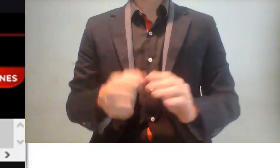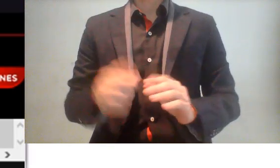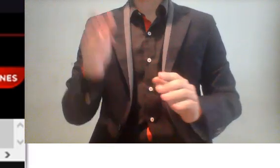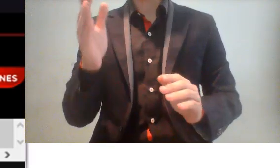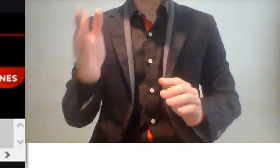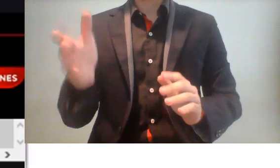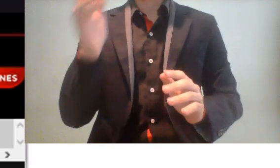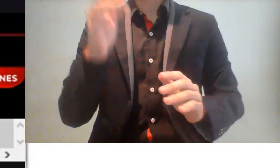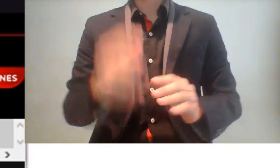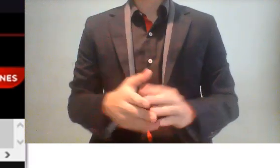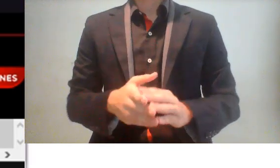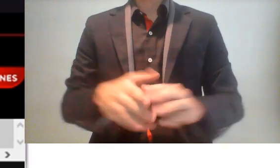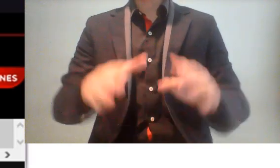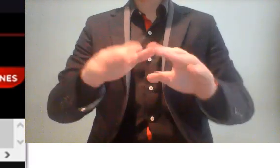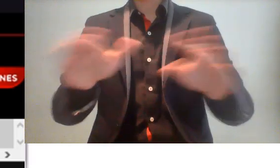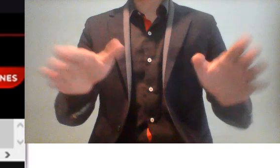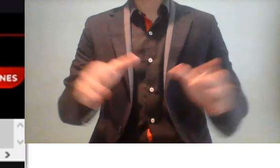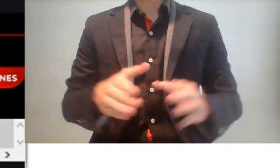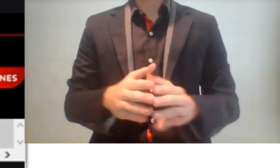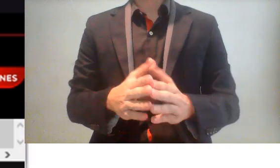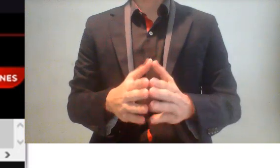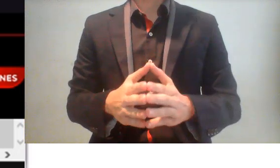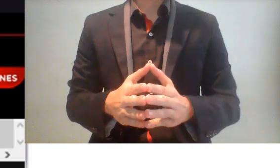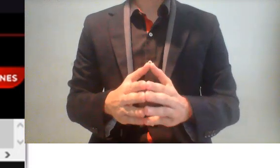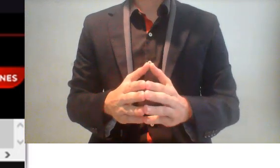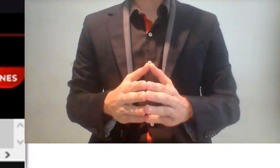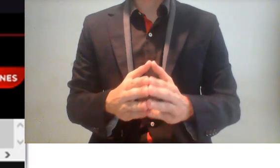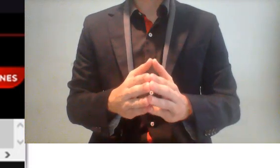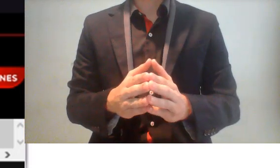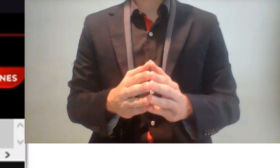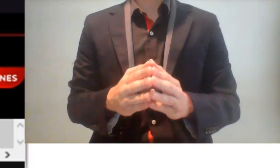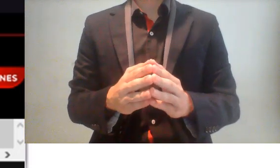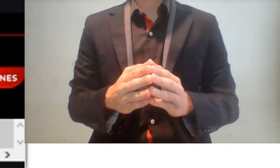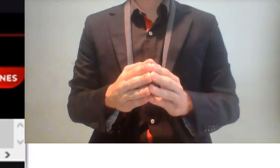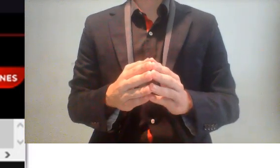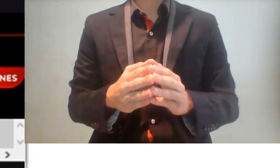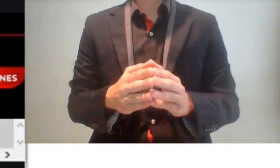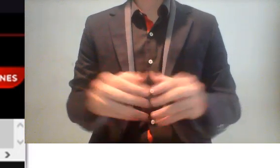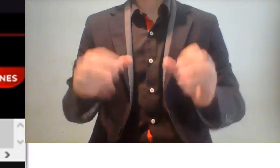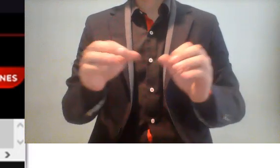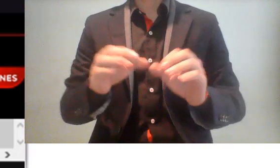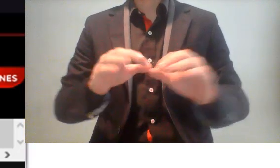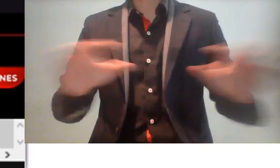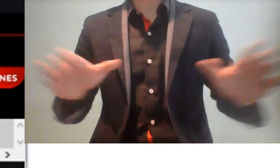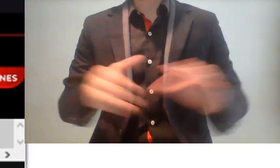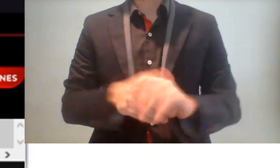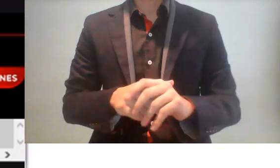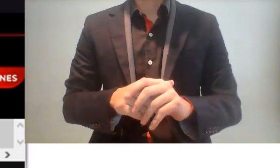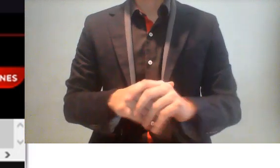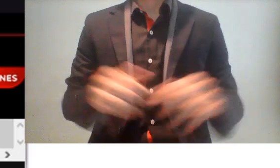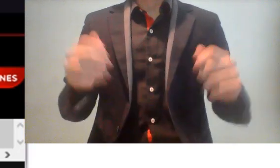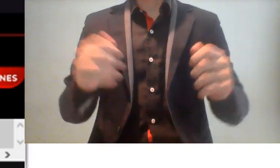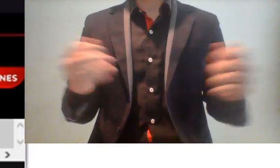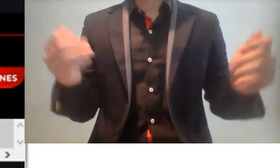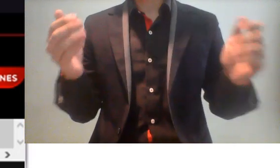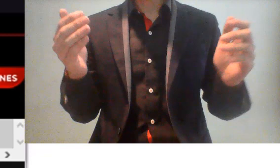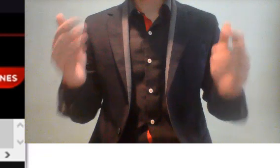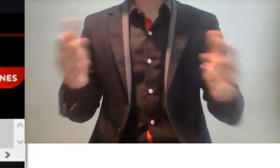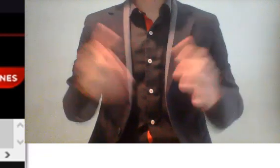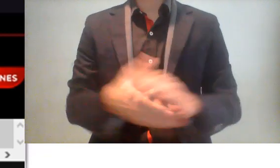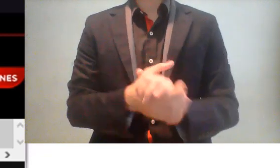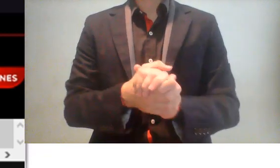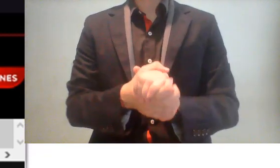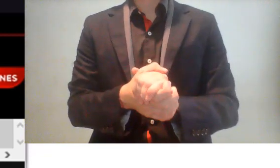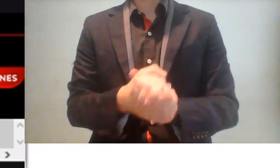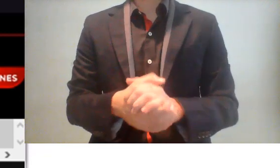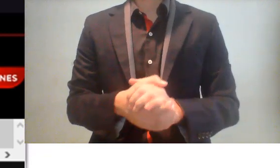priistas, de los perredistas y de todos los que votaron en contra de básicamente eliminar estos fiecomisos que estaban corruptos a morir. Y bueno, no me